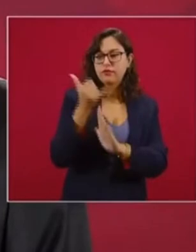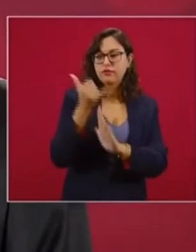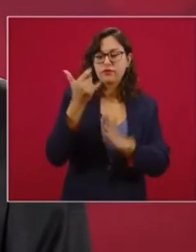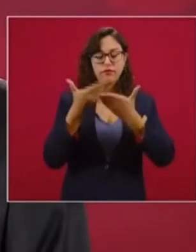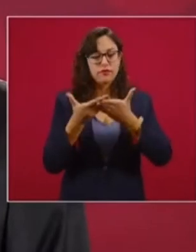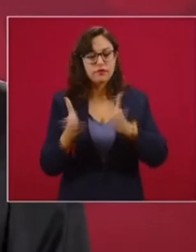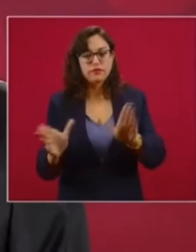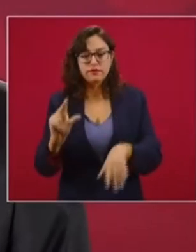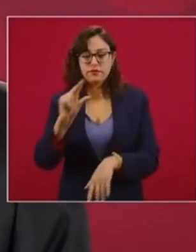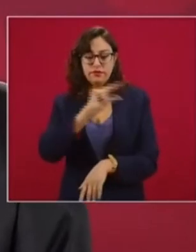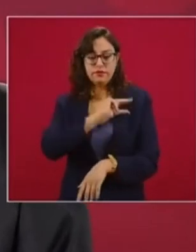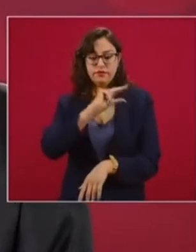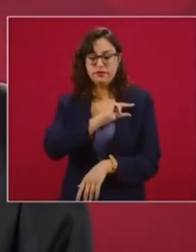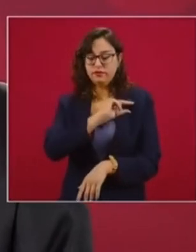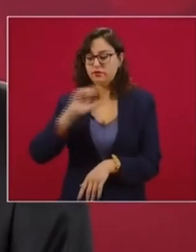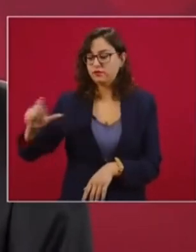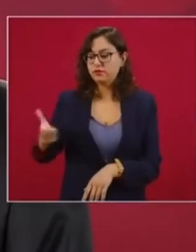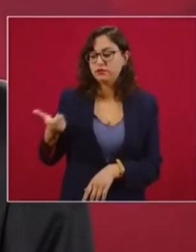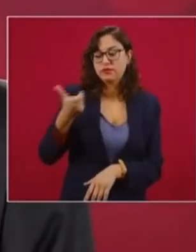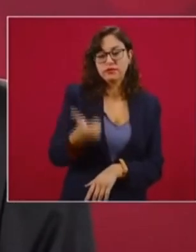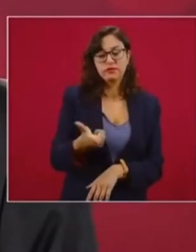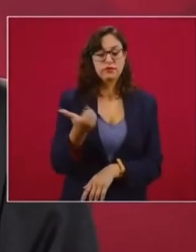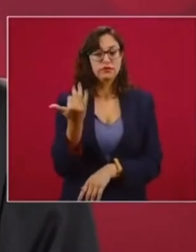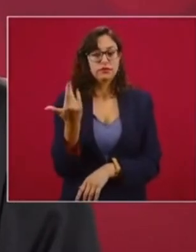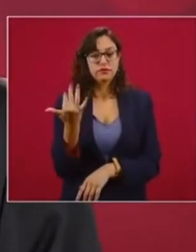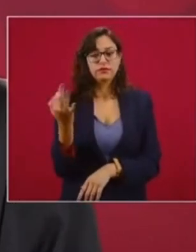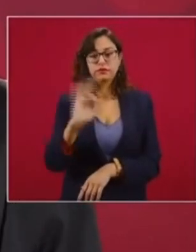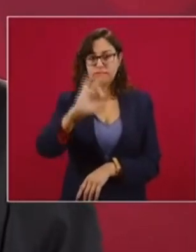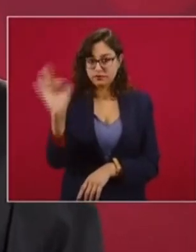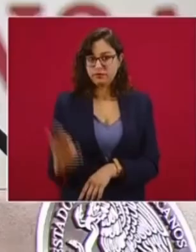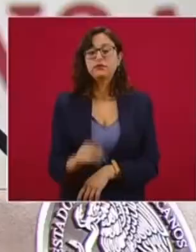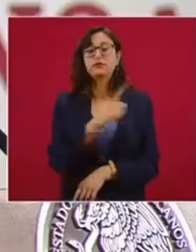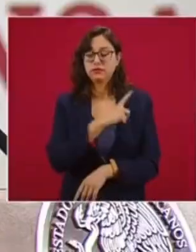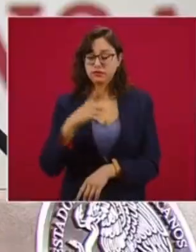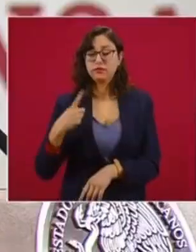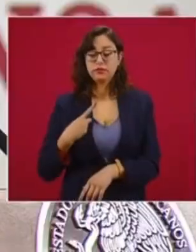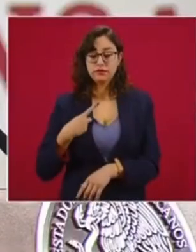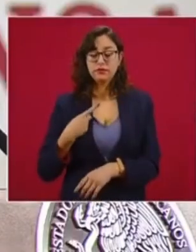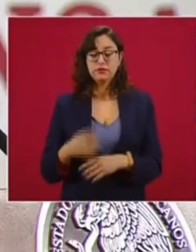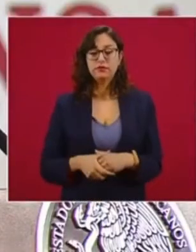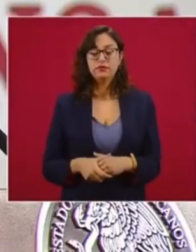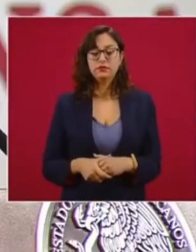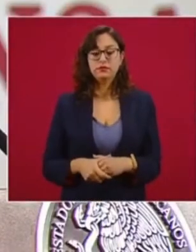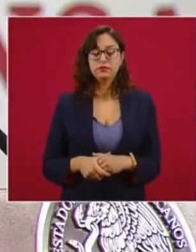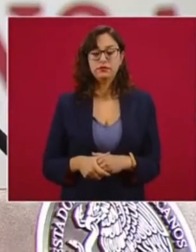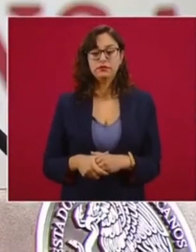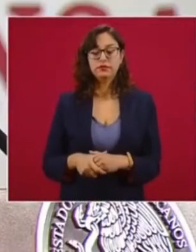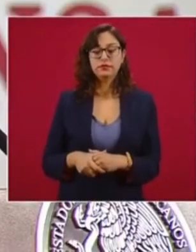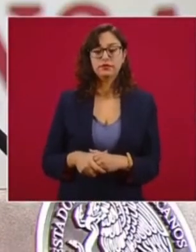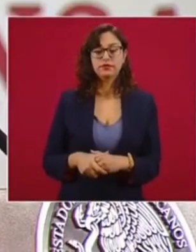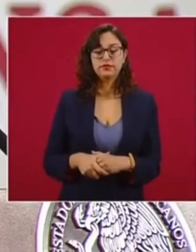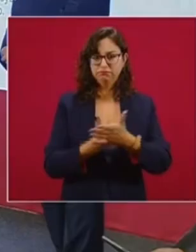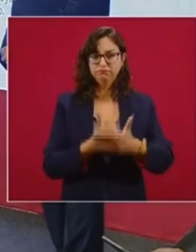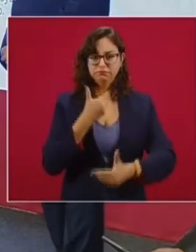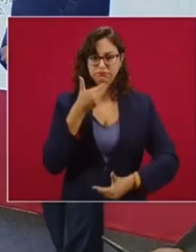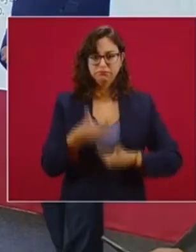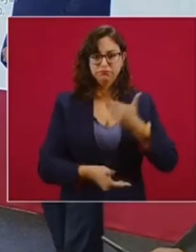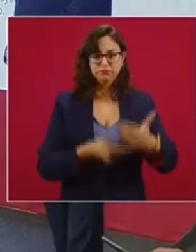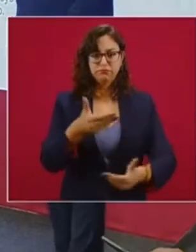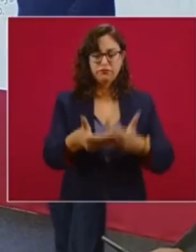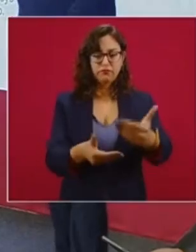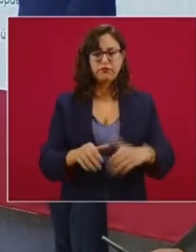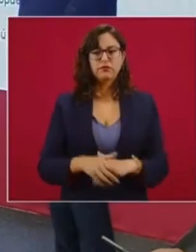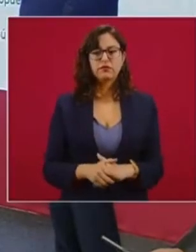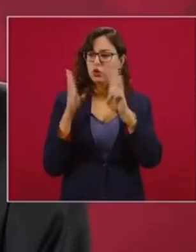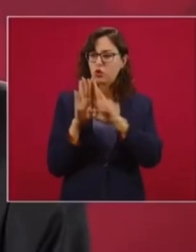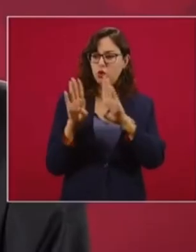aportación privada deberá ser al menos del 50% del costo total del proyecto. Buscaremos aprovechar el TEMEC. Debemos de